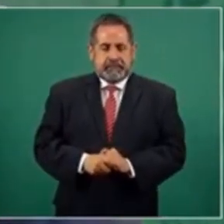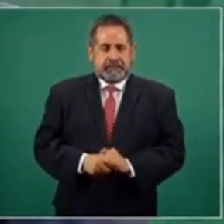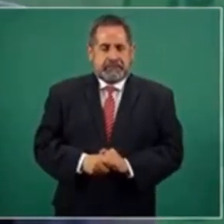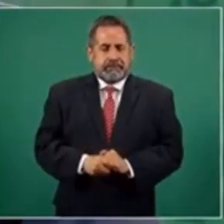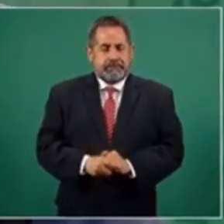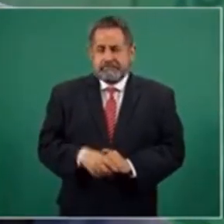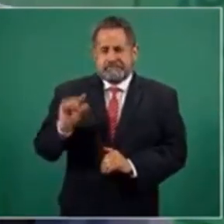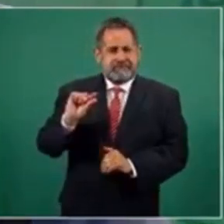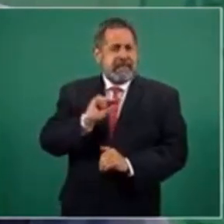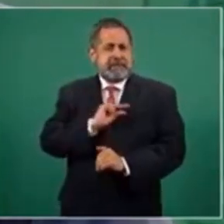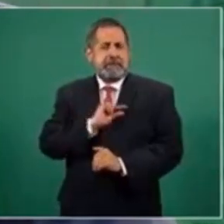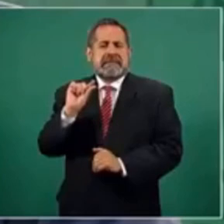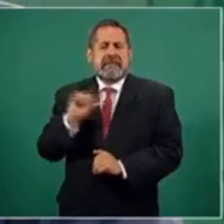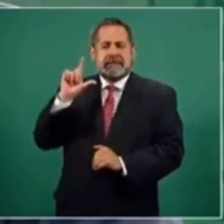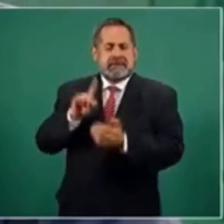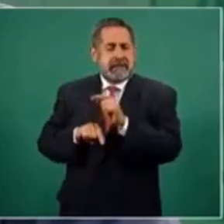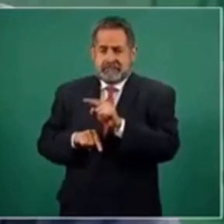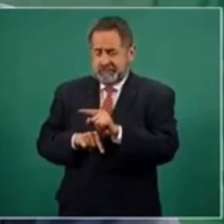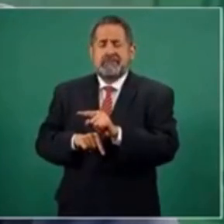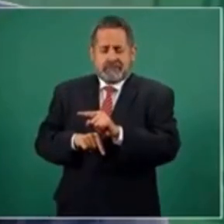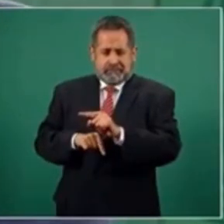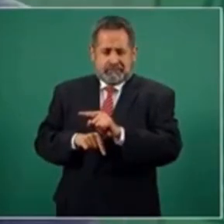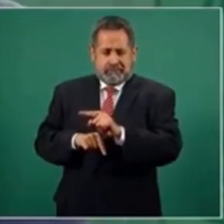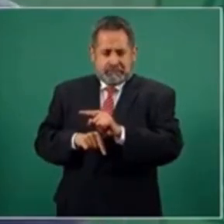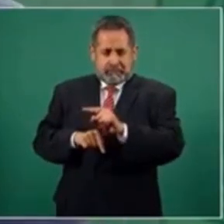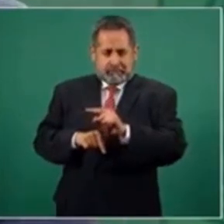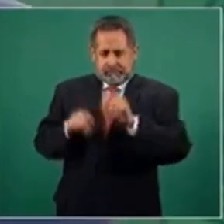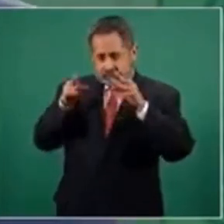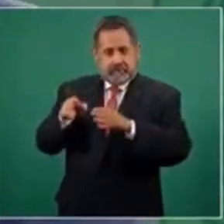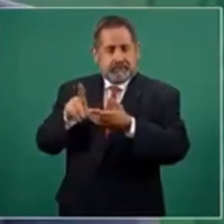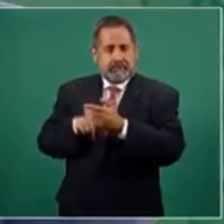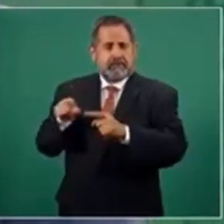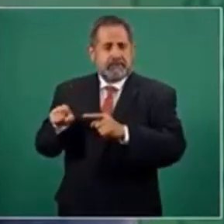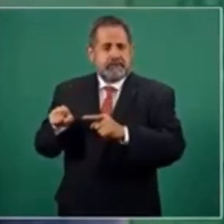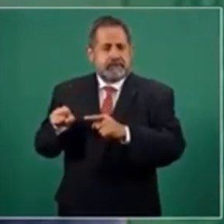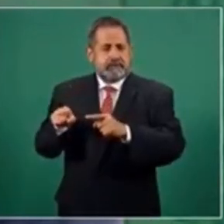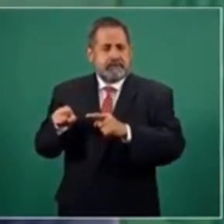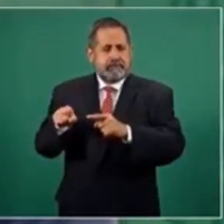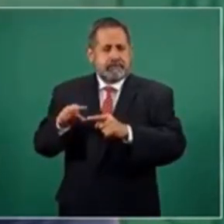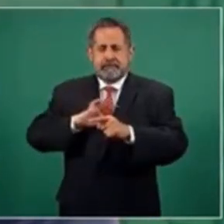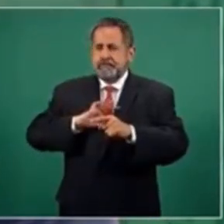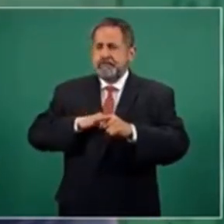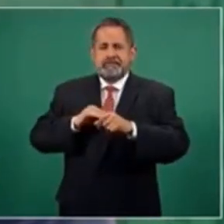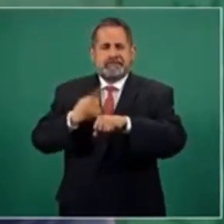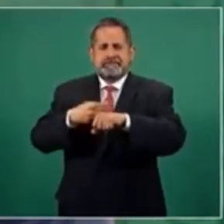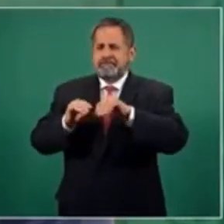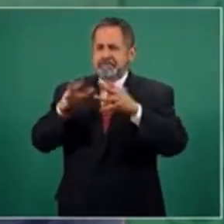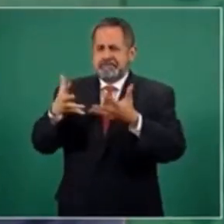Además, especialista en pandemias,